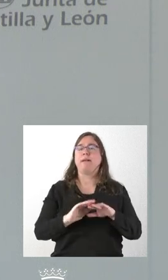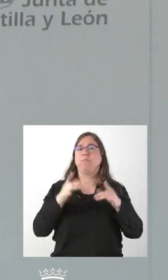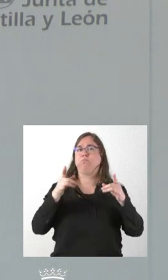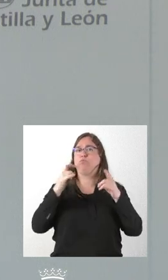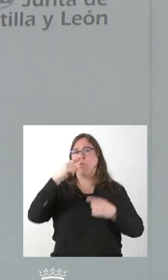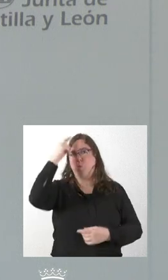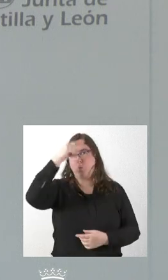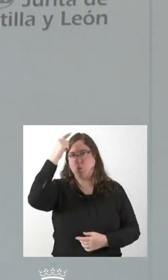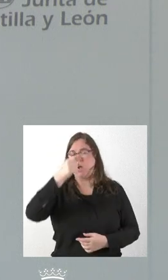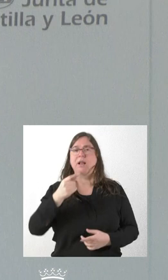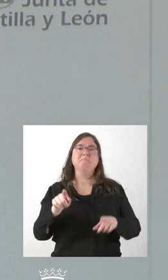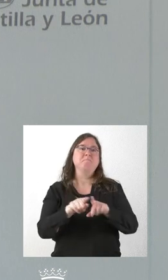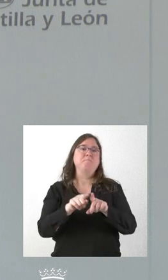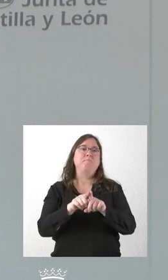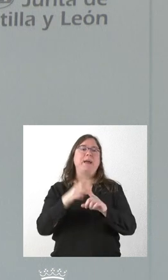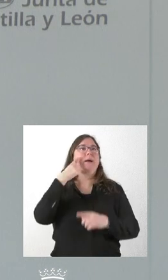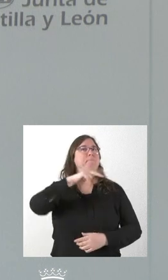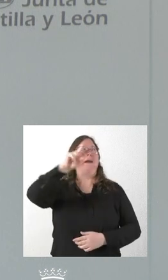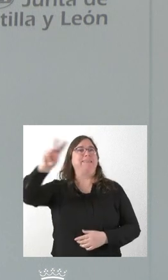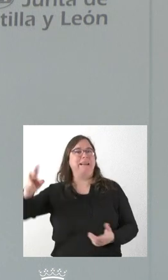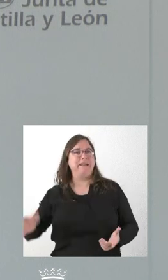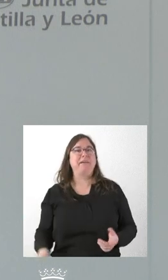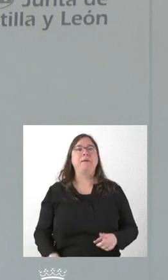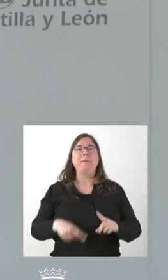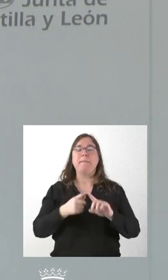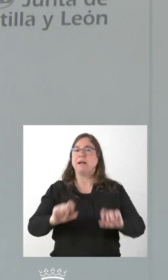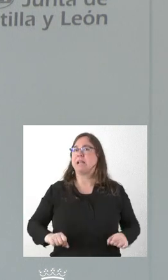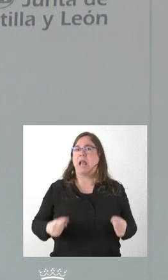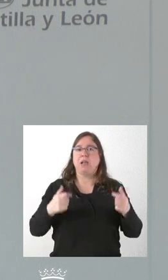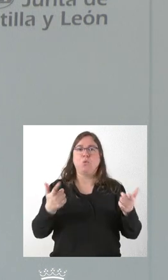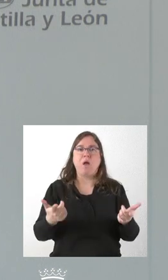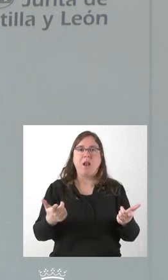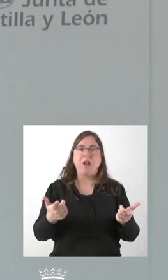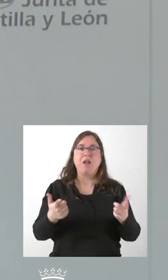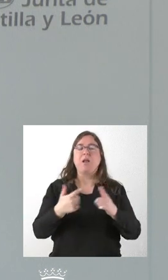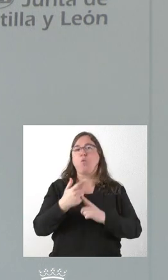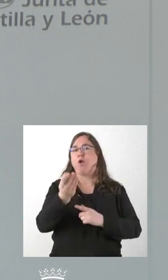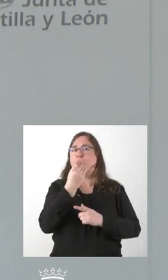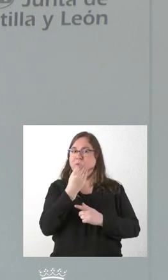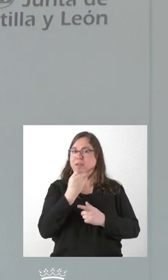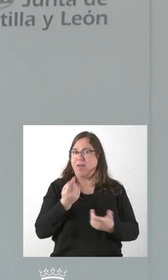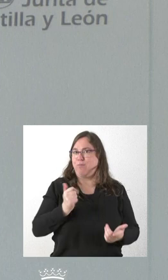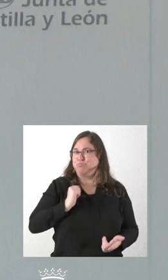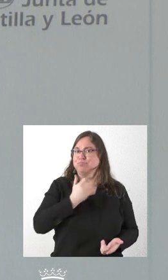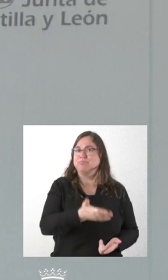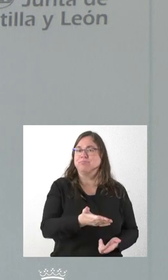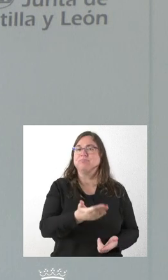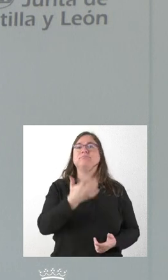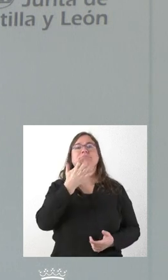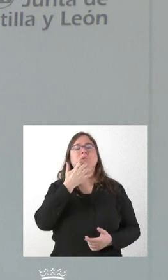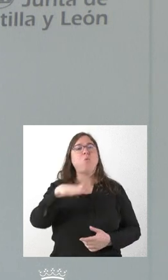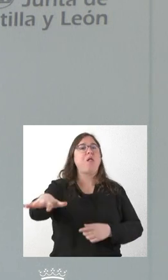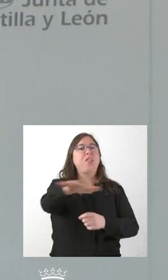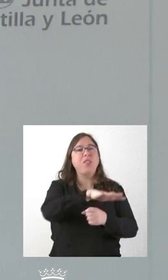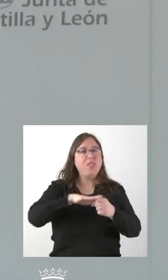cultural, del atractivo paisajístico, del atractivo natural, del atractivo gastronómico, pues, también es una ocasión. Y toda la zona de la que